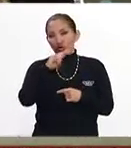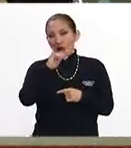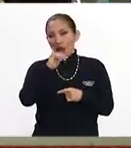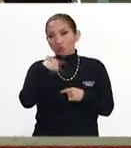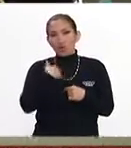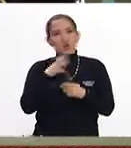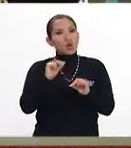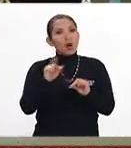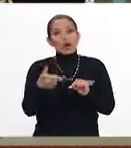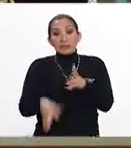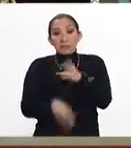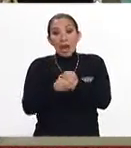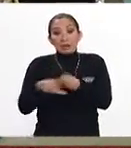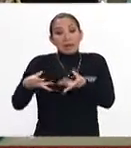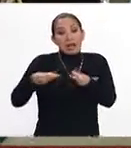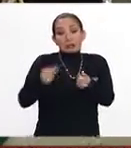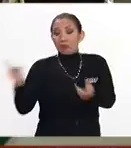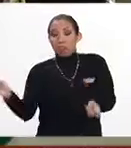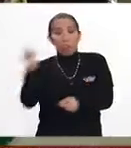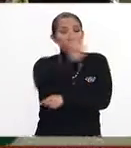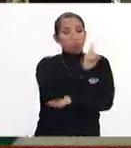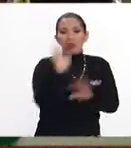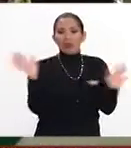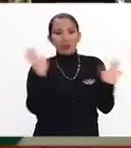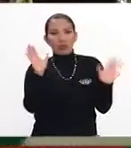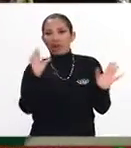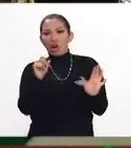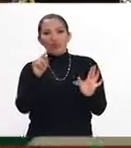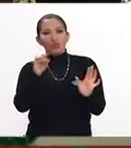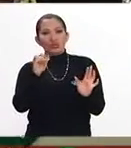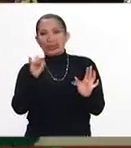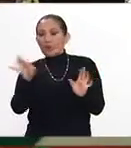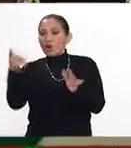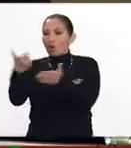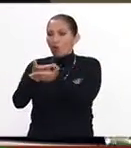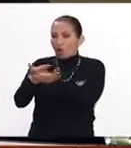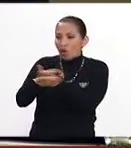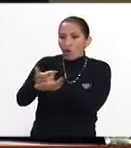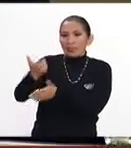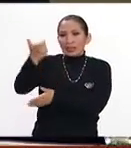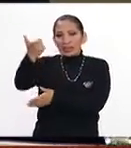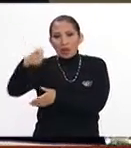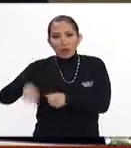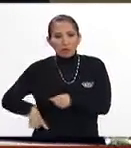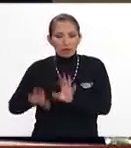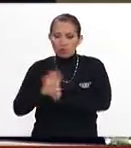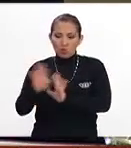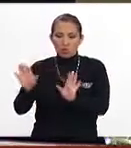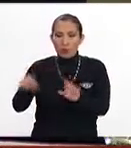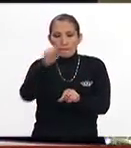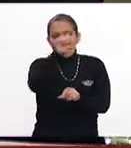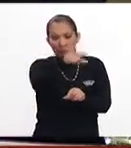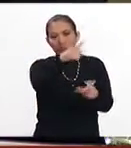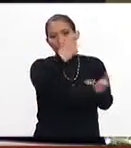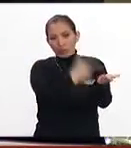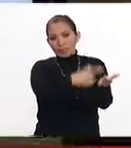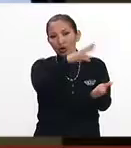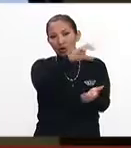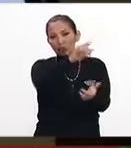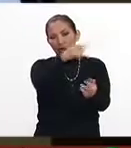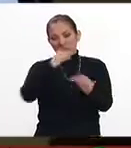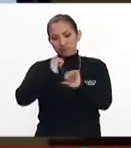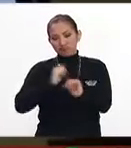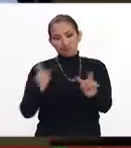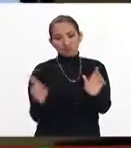No son un gasto adicional ni para la CONDUCEP ni para las finanzas públicas. Ya podemos, por ejemplo, abrir